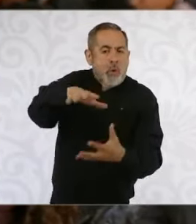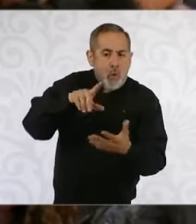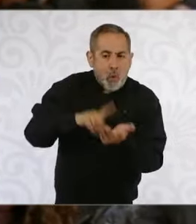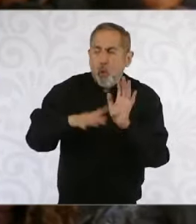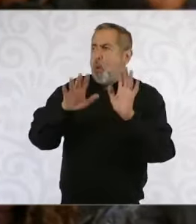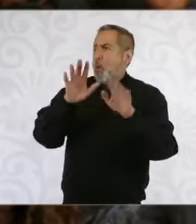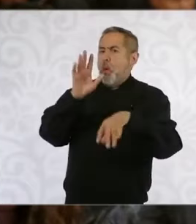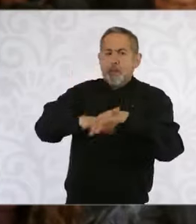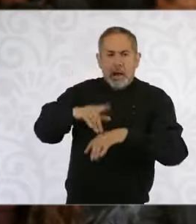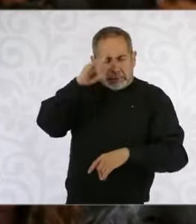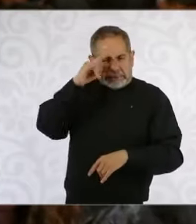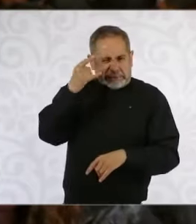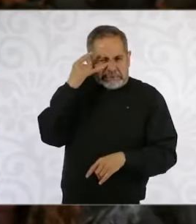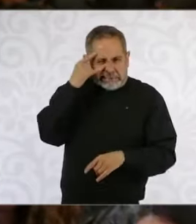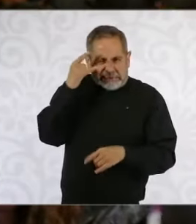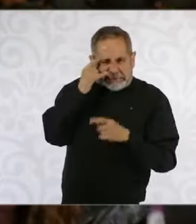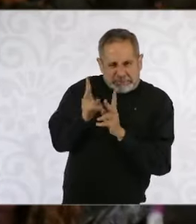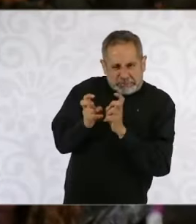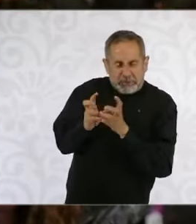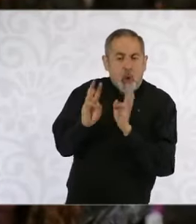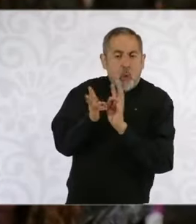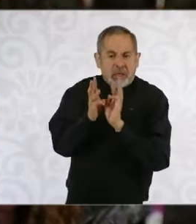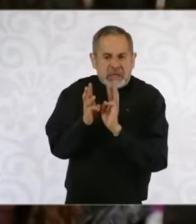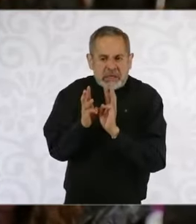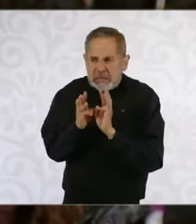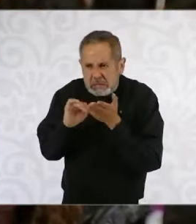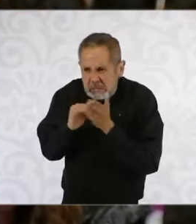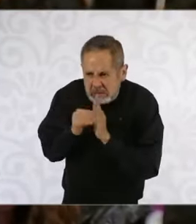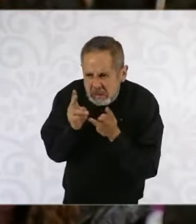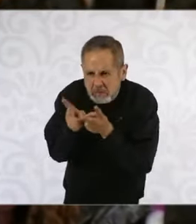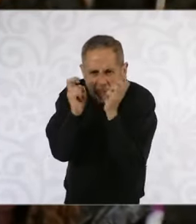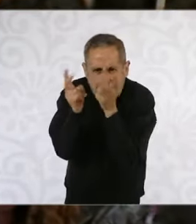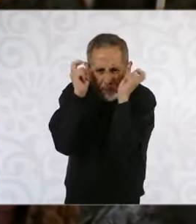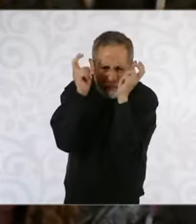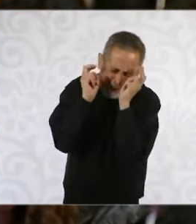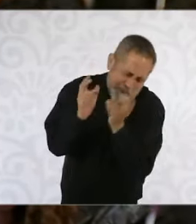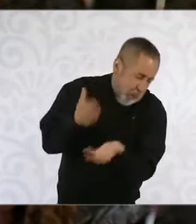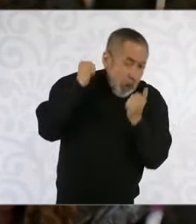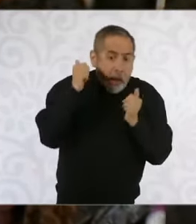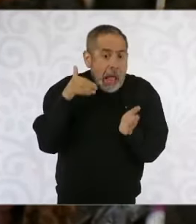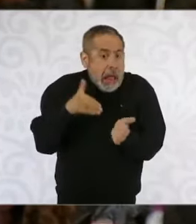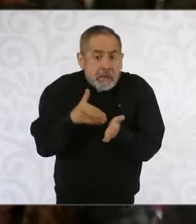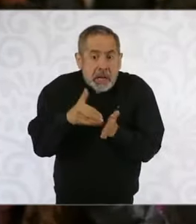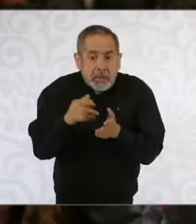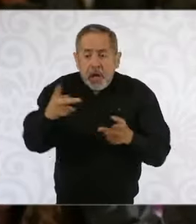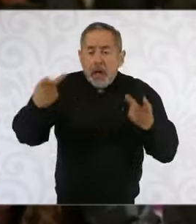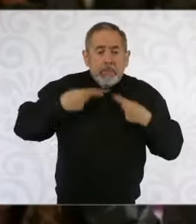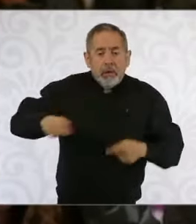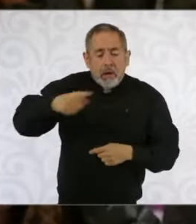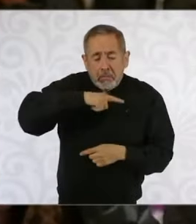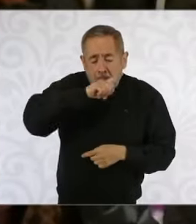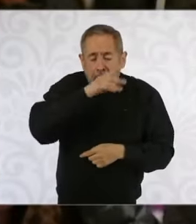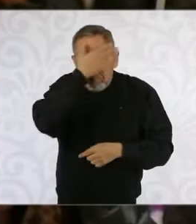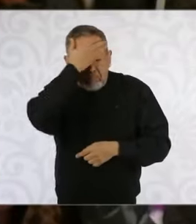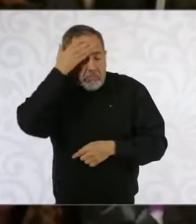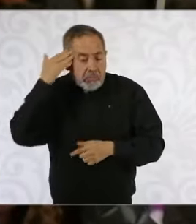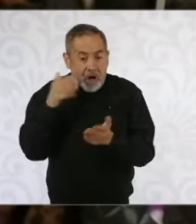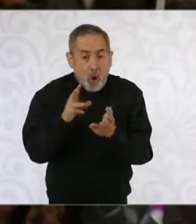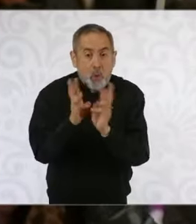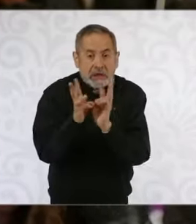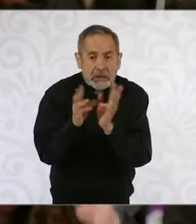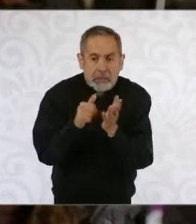se roban, hay ciertas mafias que se roban miles de pesos cada día a los ciudadanos por hackeos de WhatsApp,